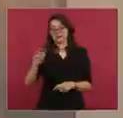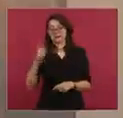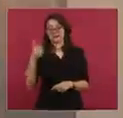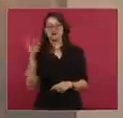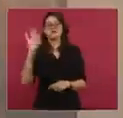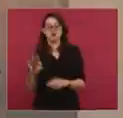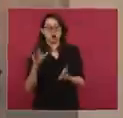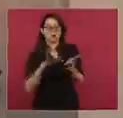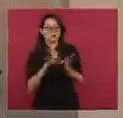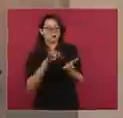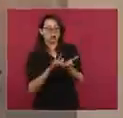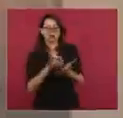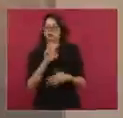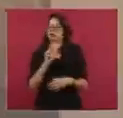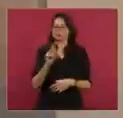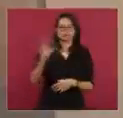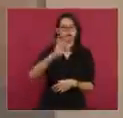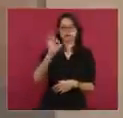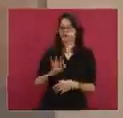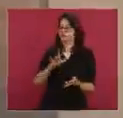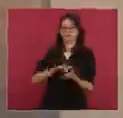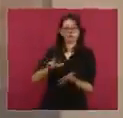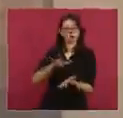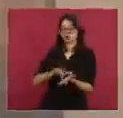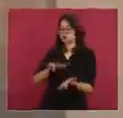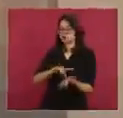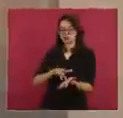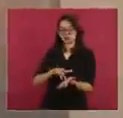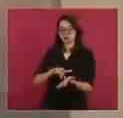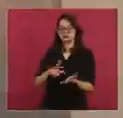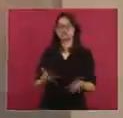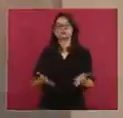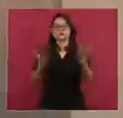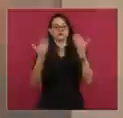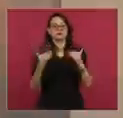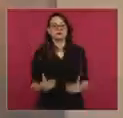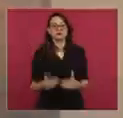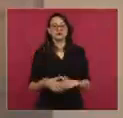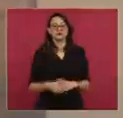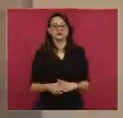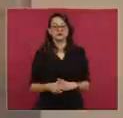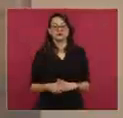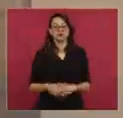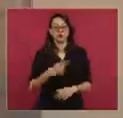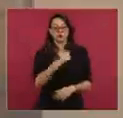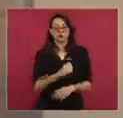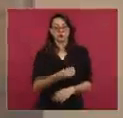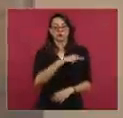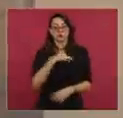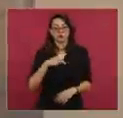y un 30% de desaprobación, según esta encuesta. El Aram Berset, de Suiza,